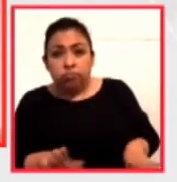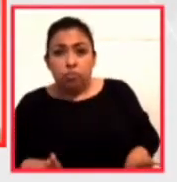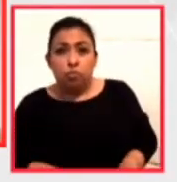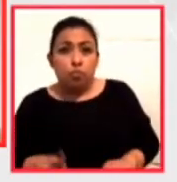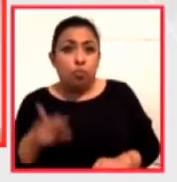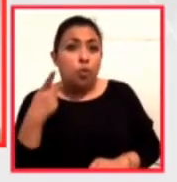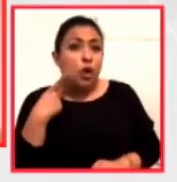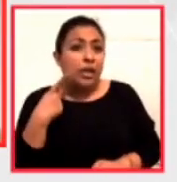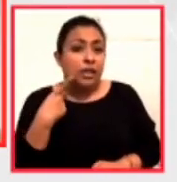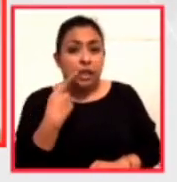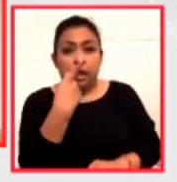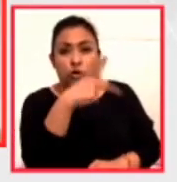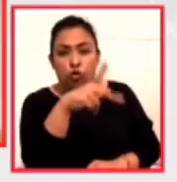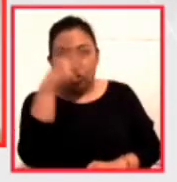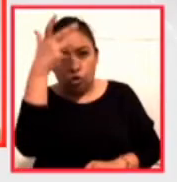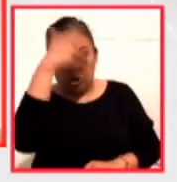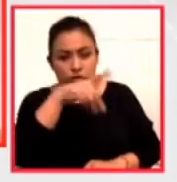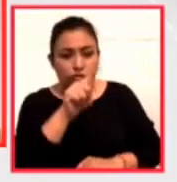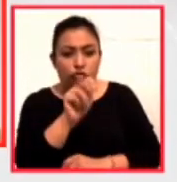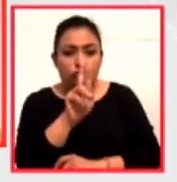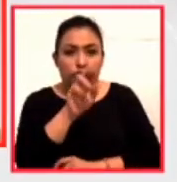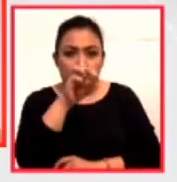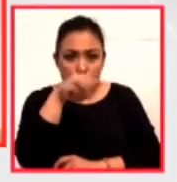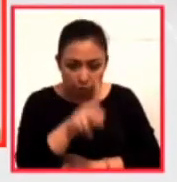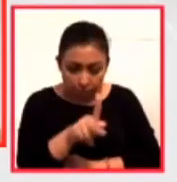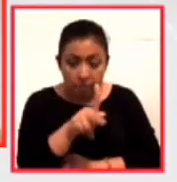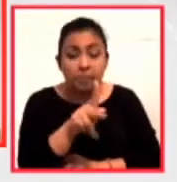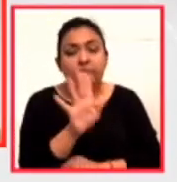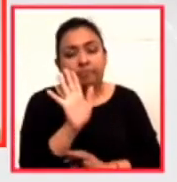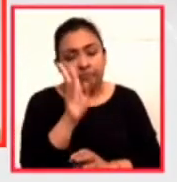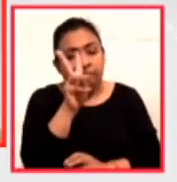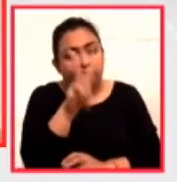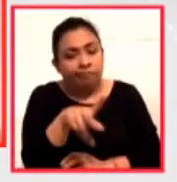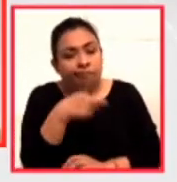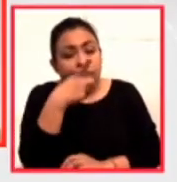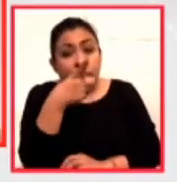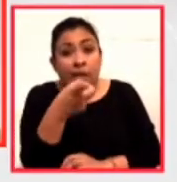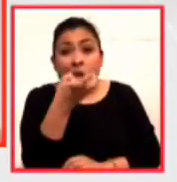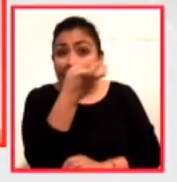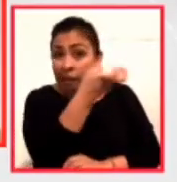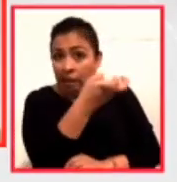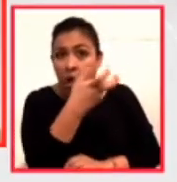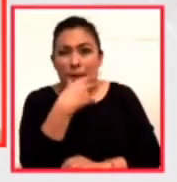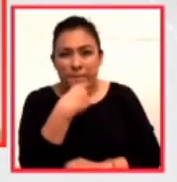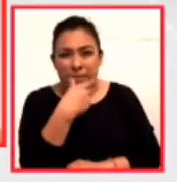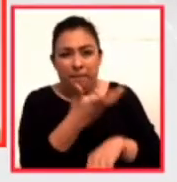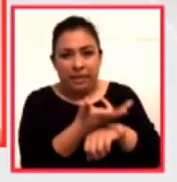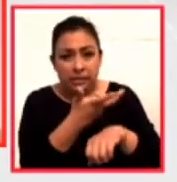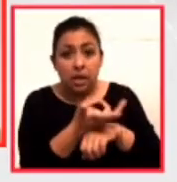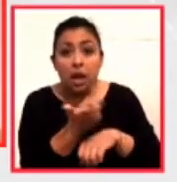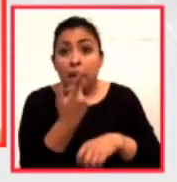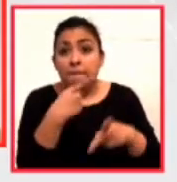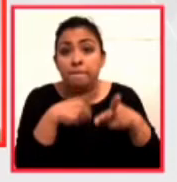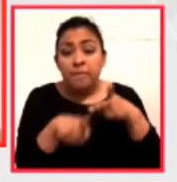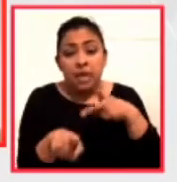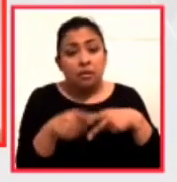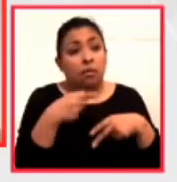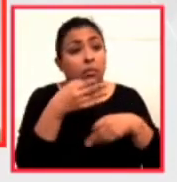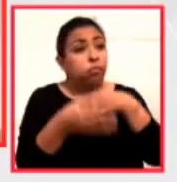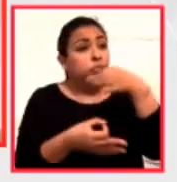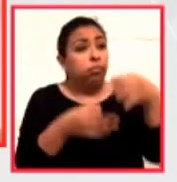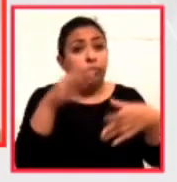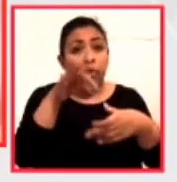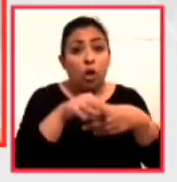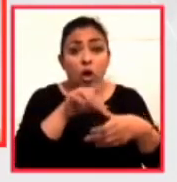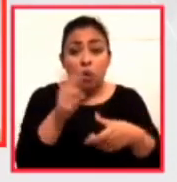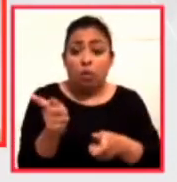establecido Donald Trump. Hay que decirlo, él, desde que hizo campaña y asumió el gobierno, él dijo que